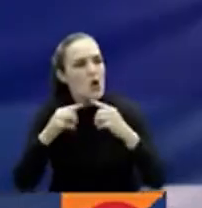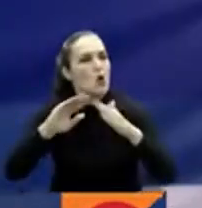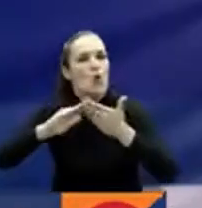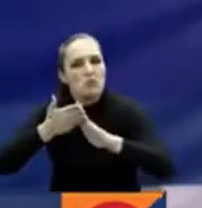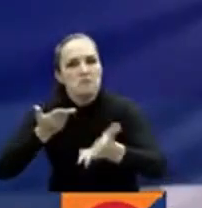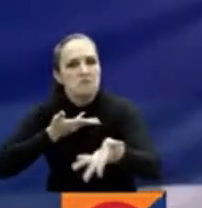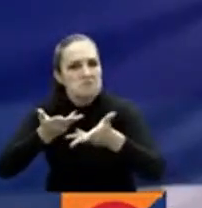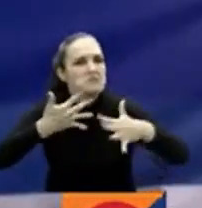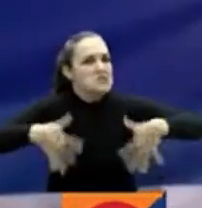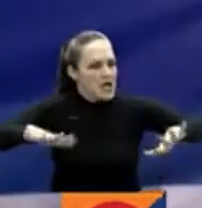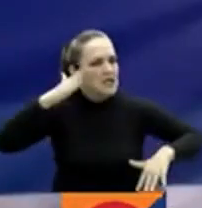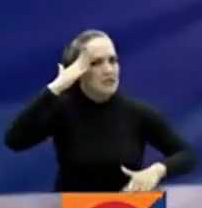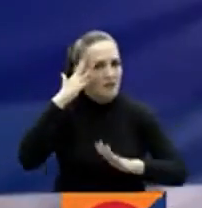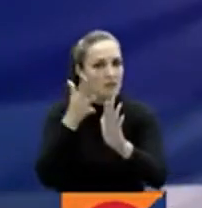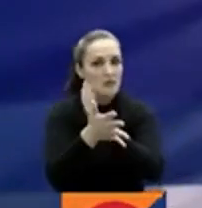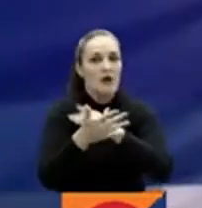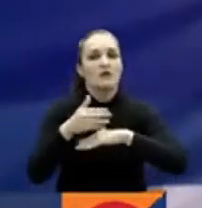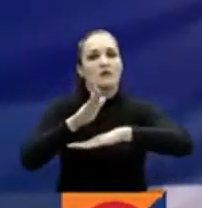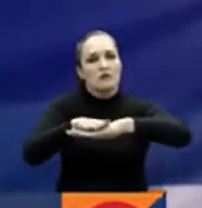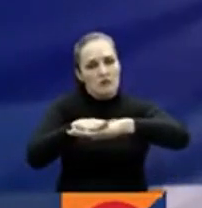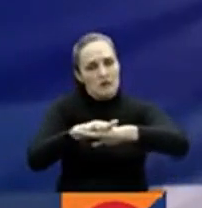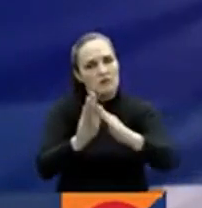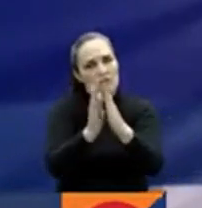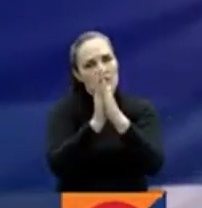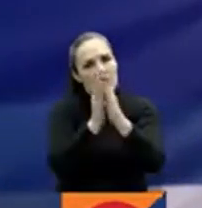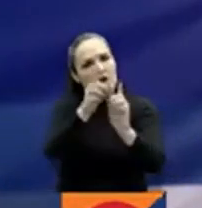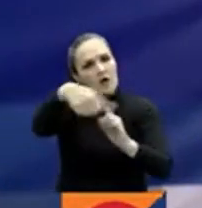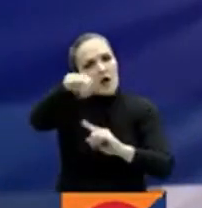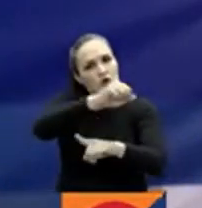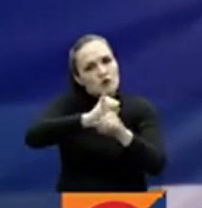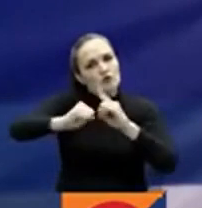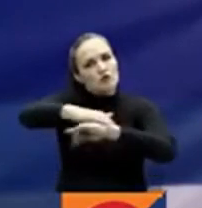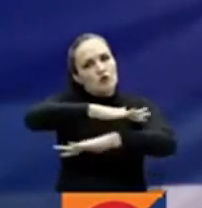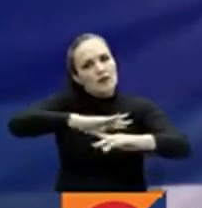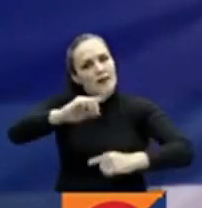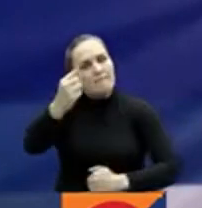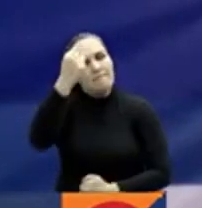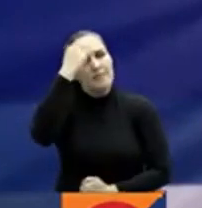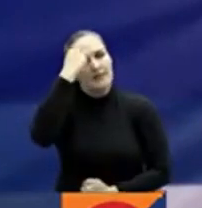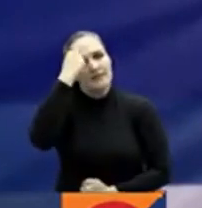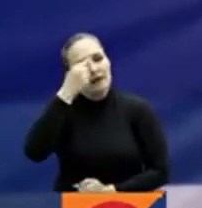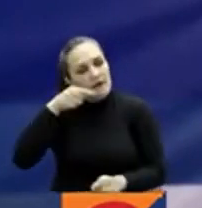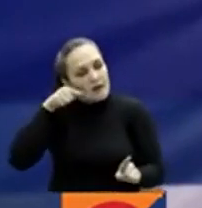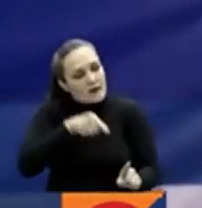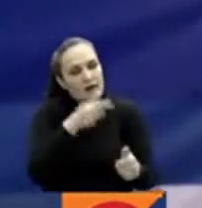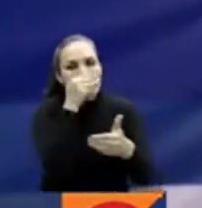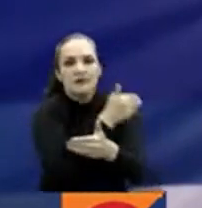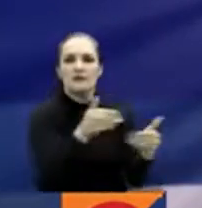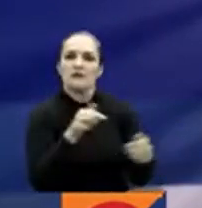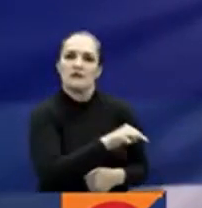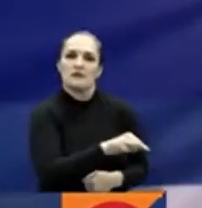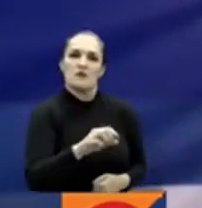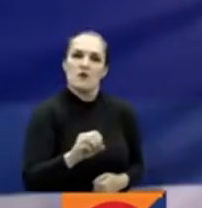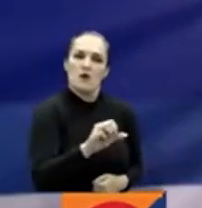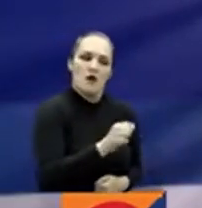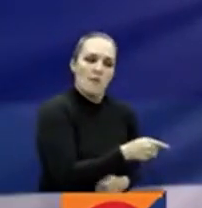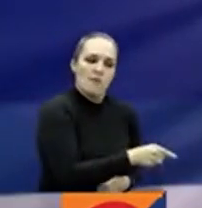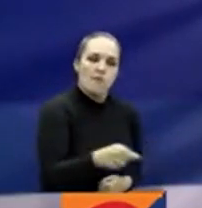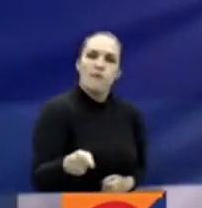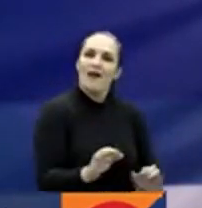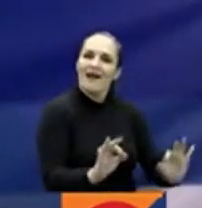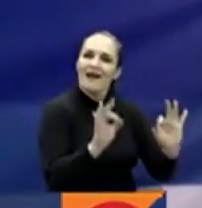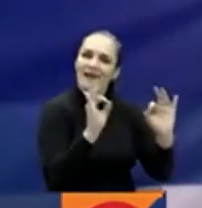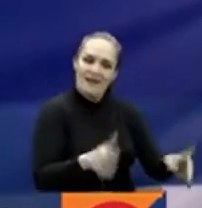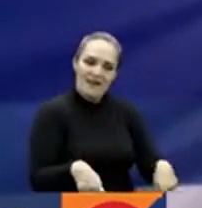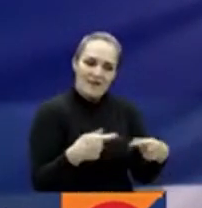el proyecto. Hacemos un llamado para que como sociedad pensemos en el bienestar de nuestros niños y niñas, en su calidad